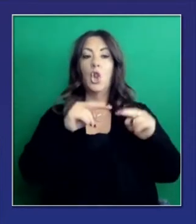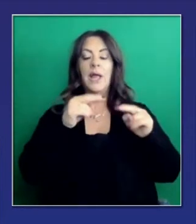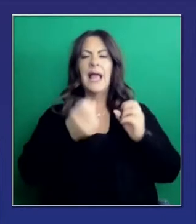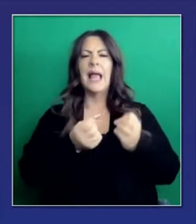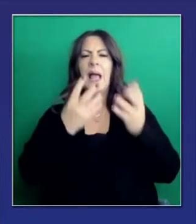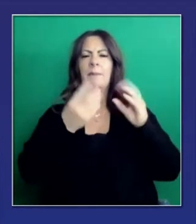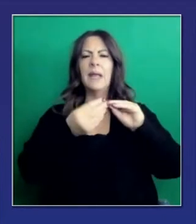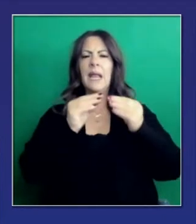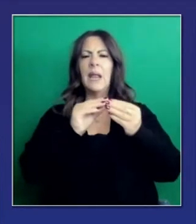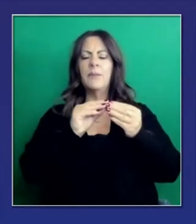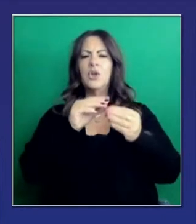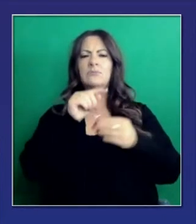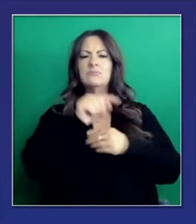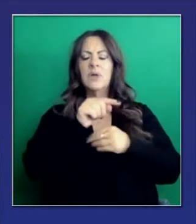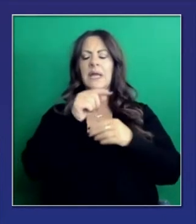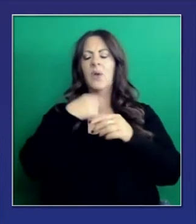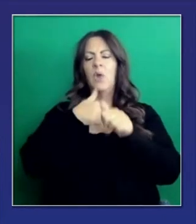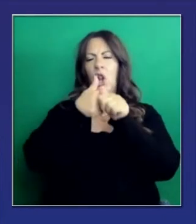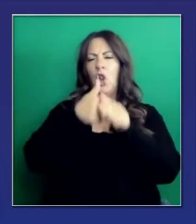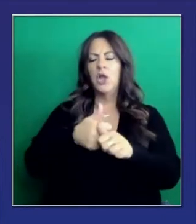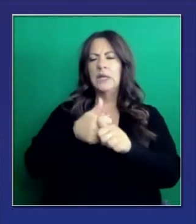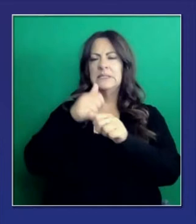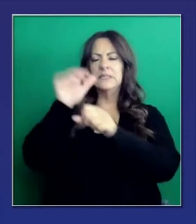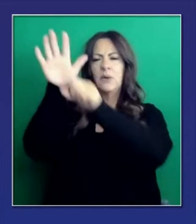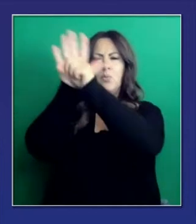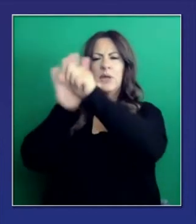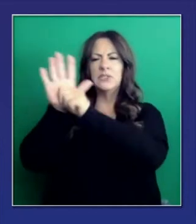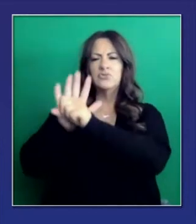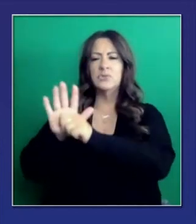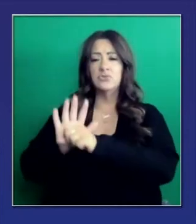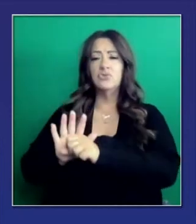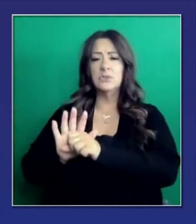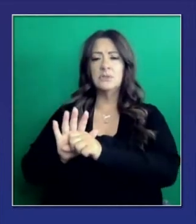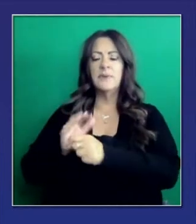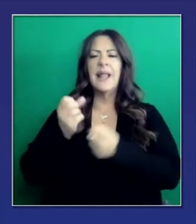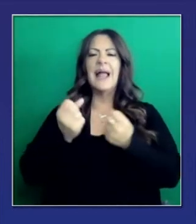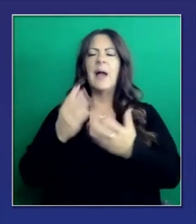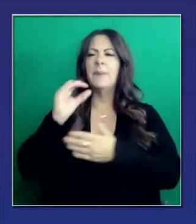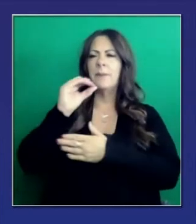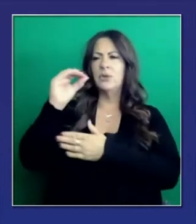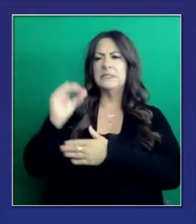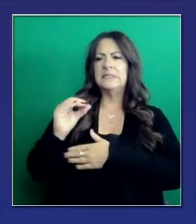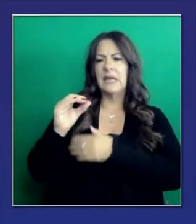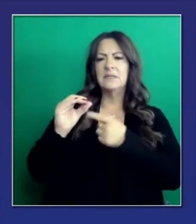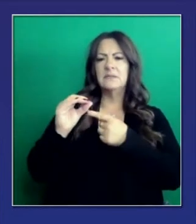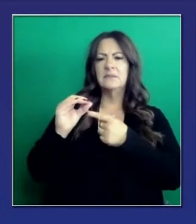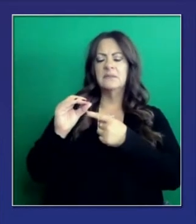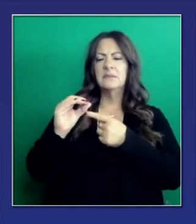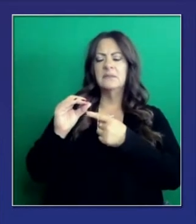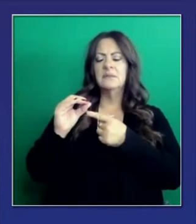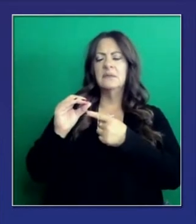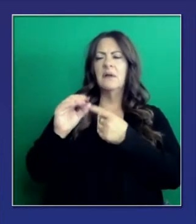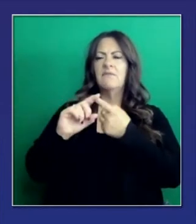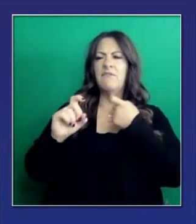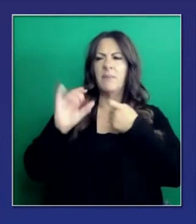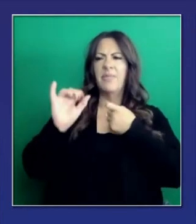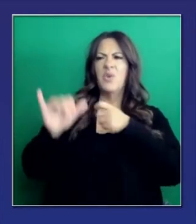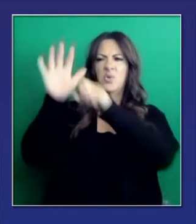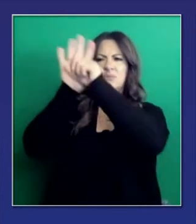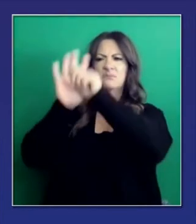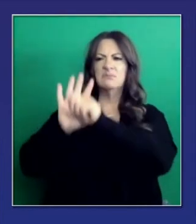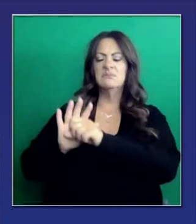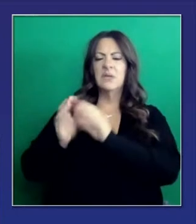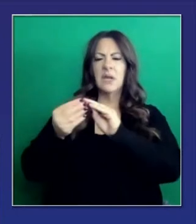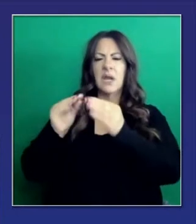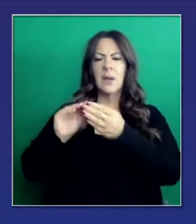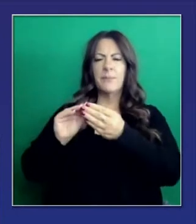nivel regional y estamos fijándonos en la proporción que ese porcentaje, y eso lo dijo ya el doctor Giali, mucho, el porcentaje